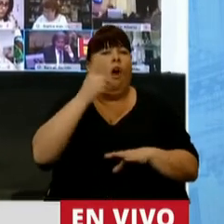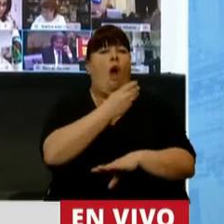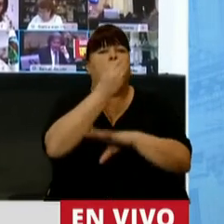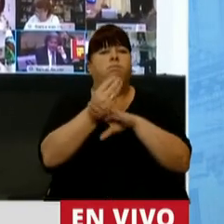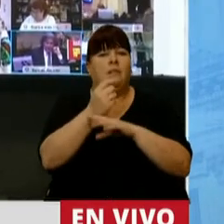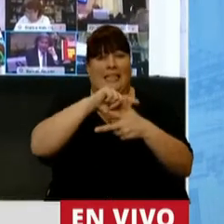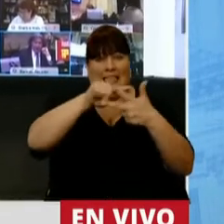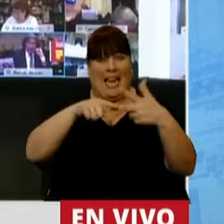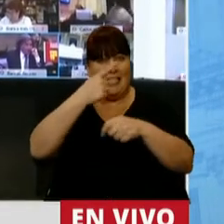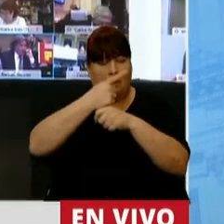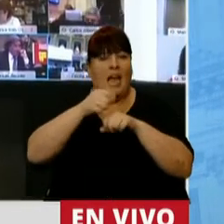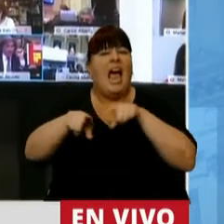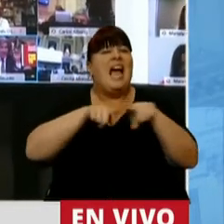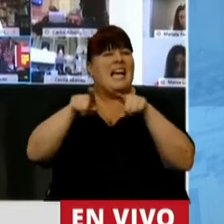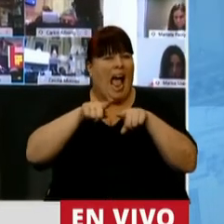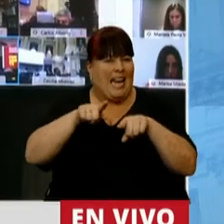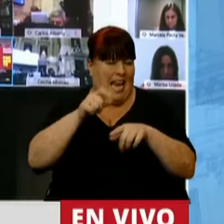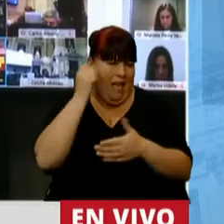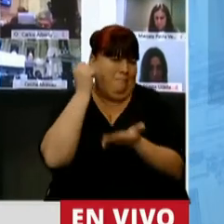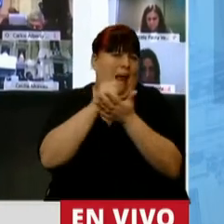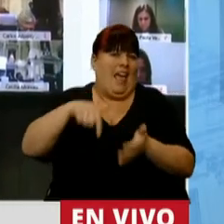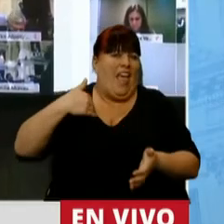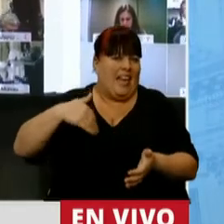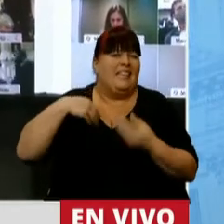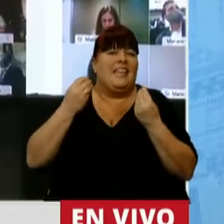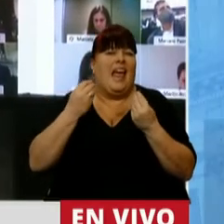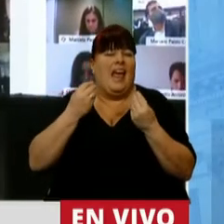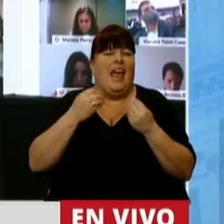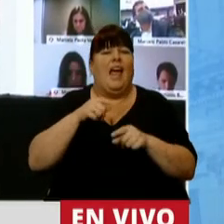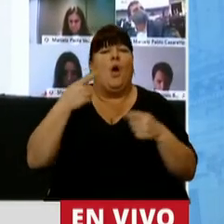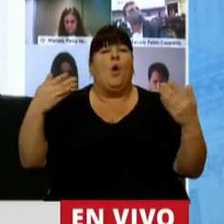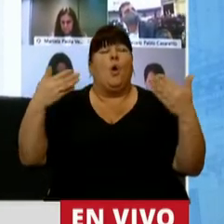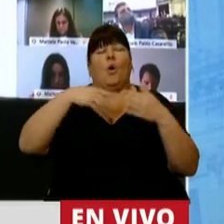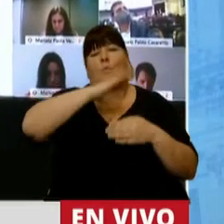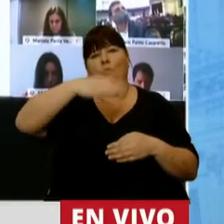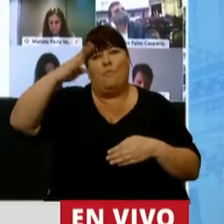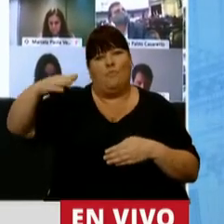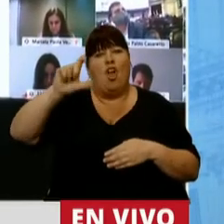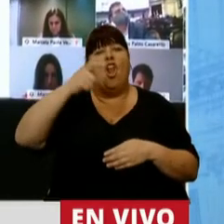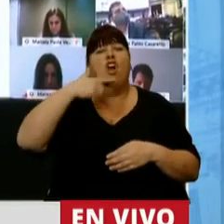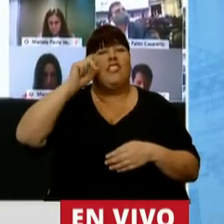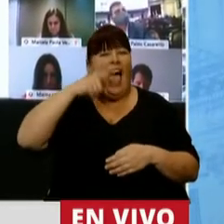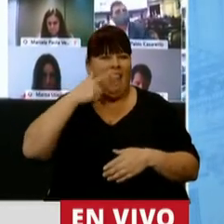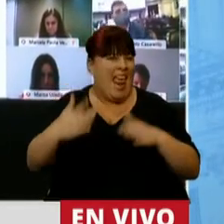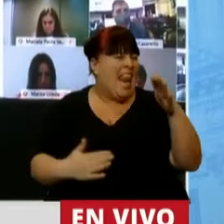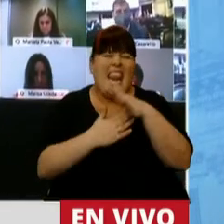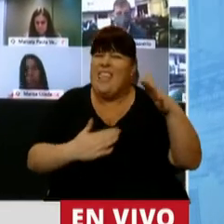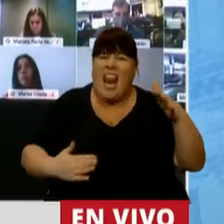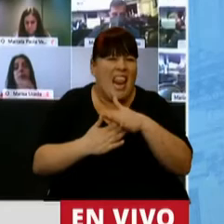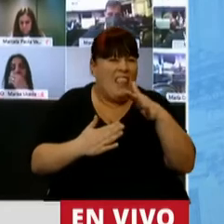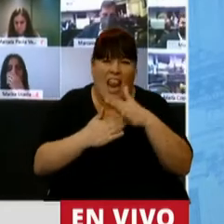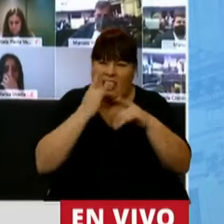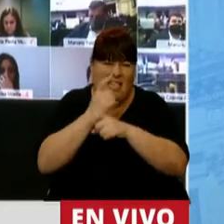podio en una de las carreras que son ícono en la Argentina como lo es el cruce de los Andes. Un hombre liderando, liderando,